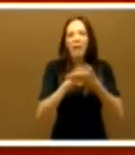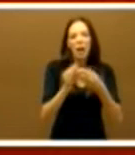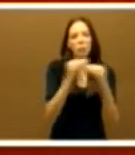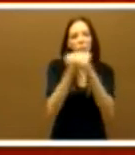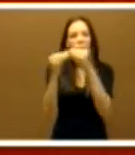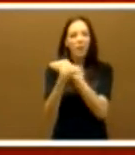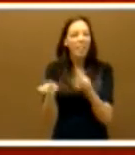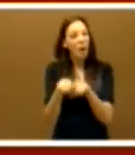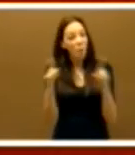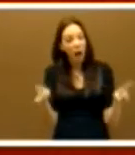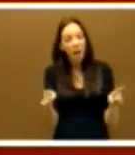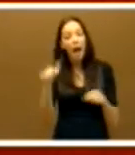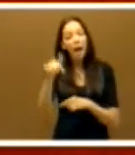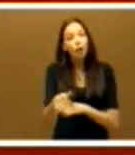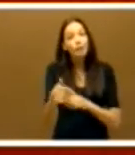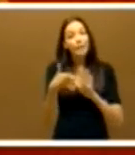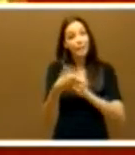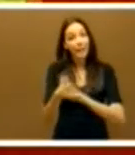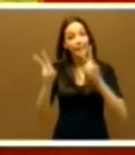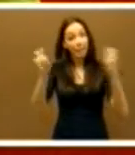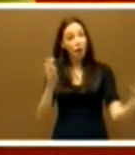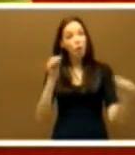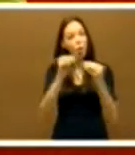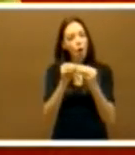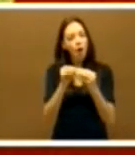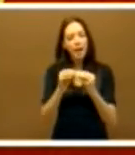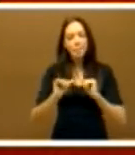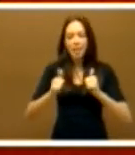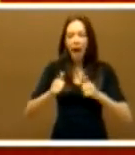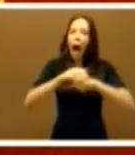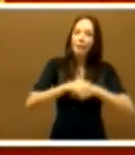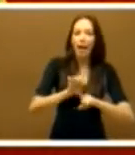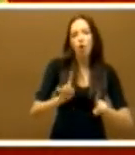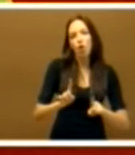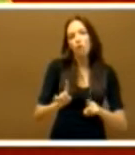fuera el comienzo de una buena, no una buena amistad, de una buena legislatura.